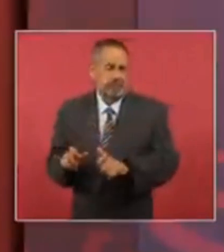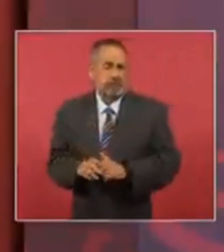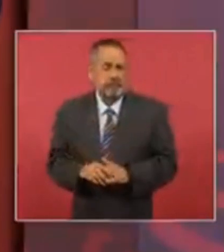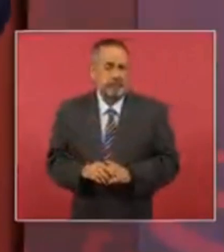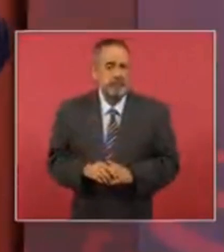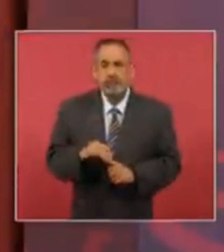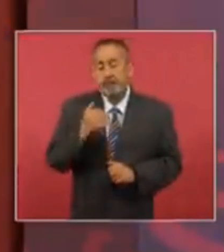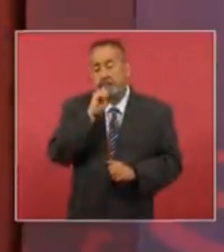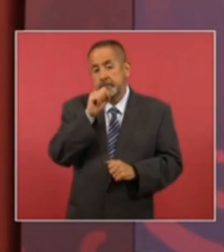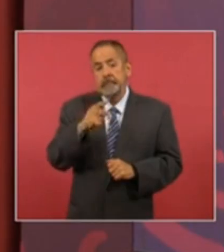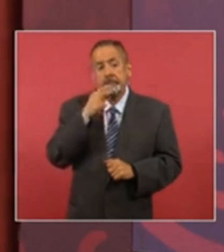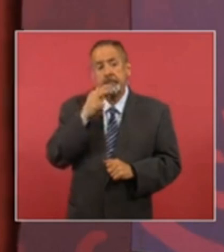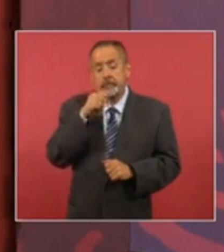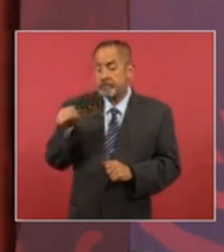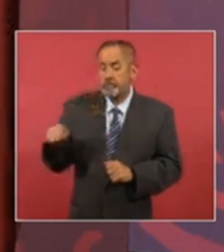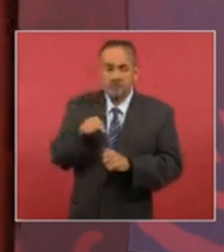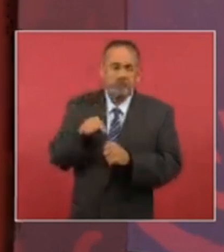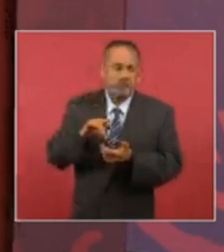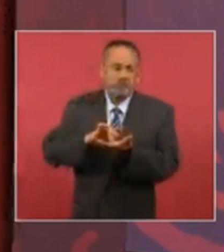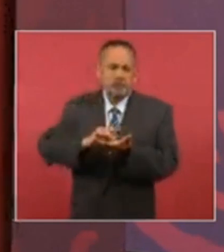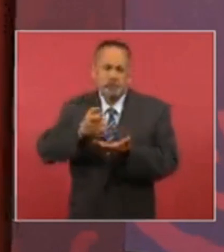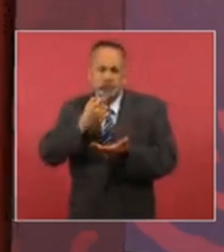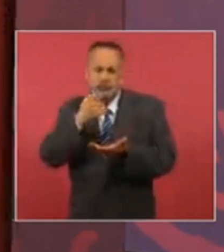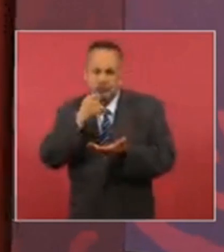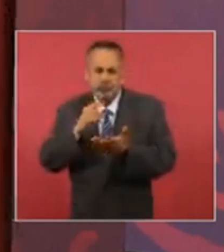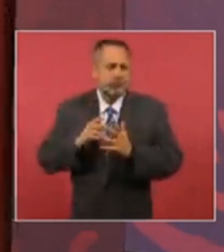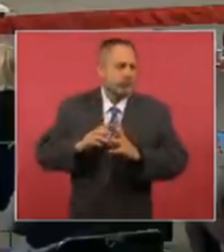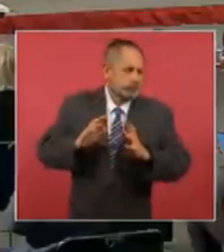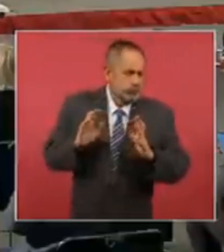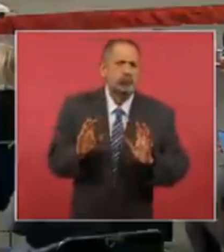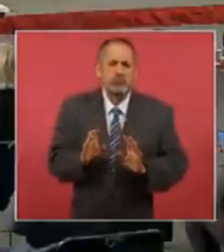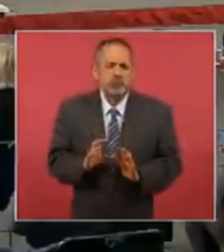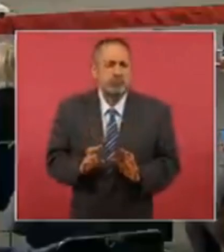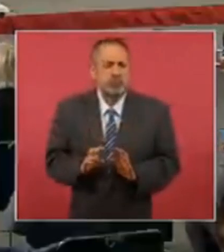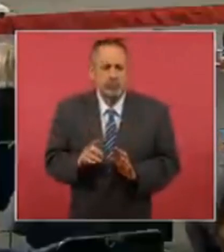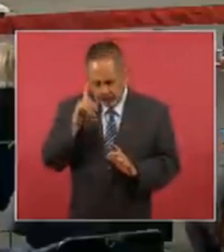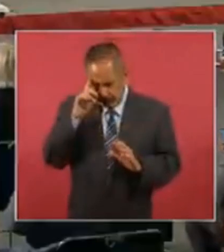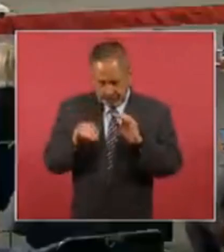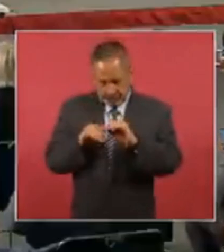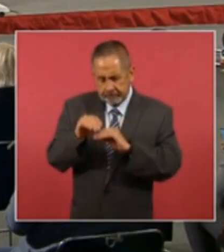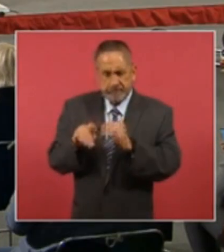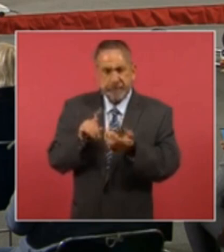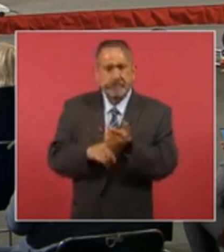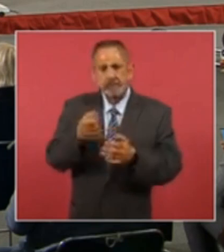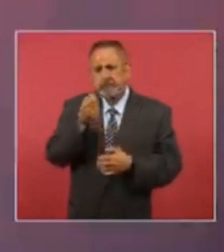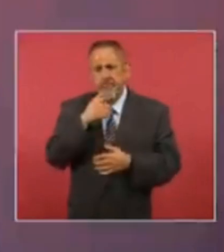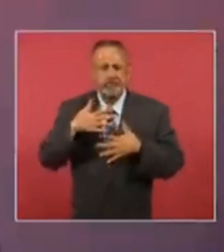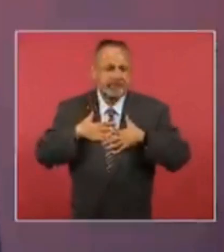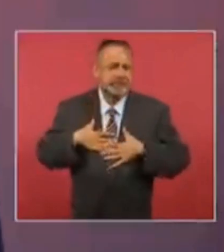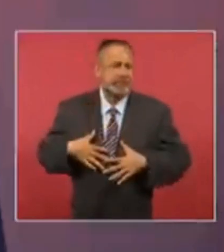utiliza también como medicamento para quitar el dolor